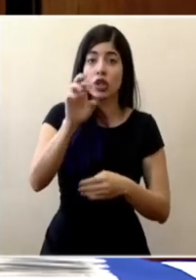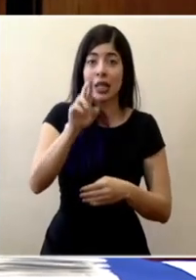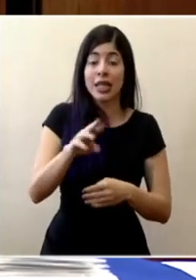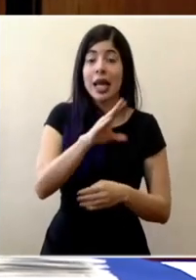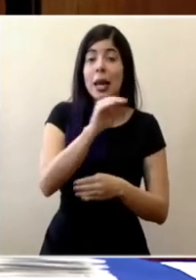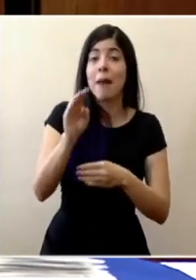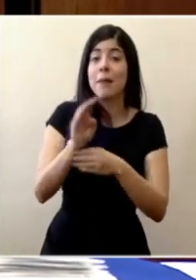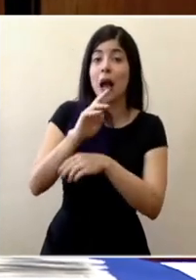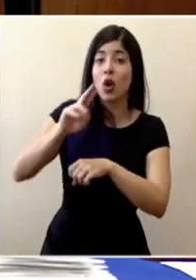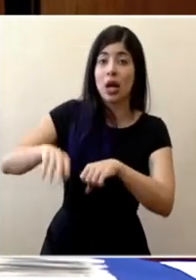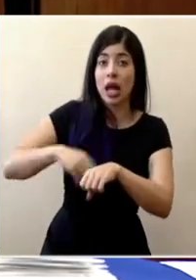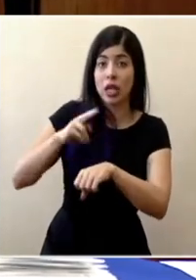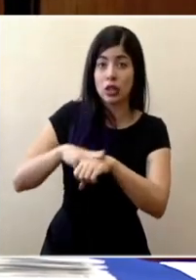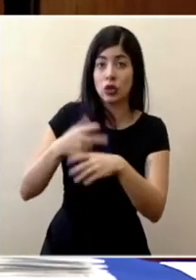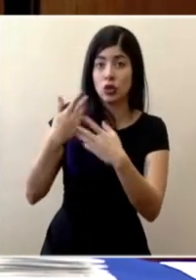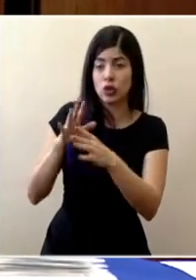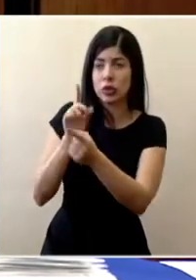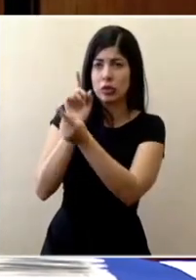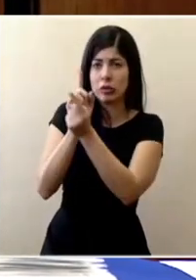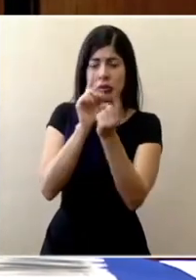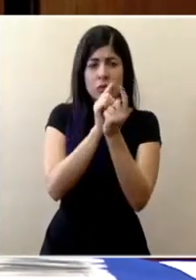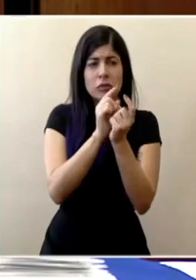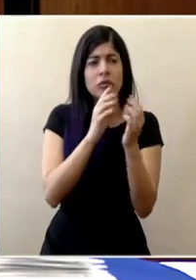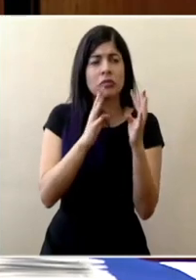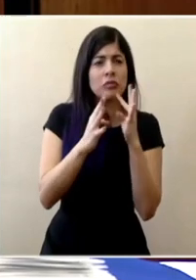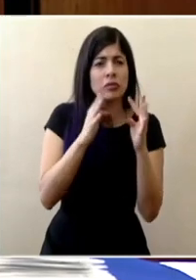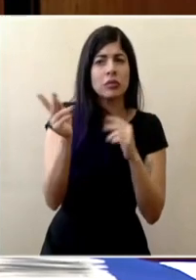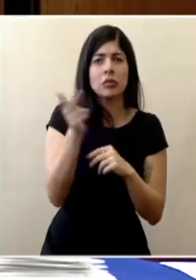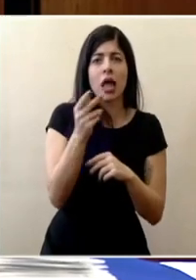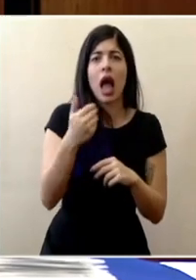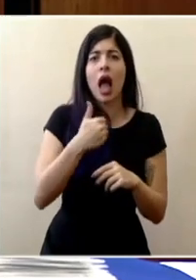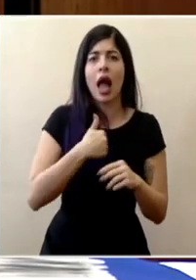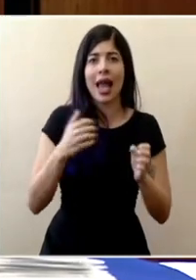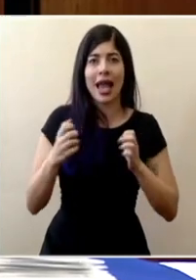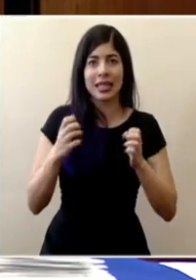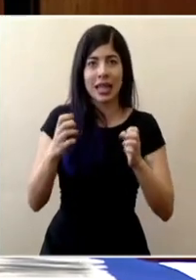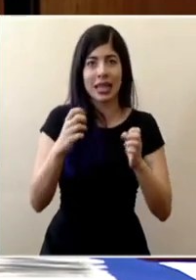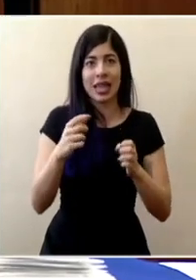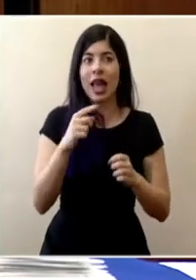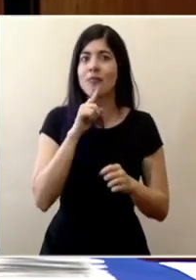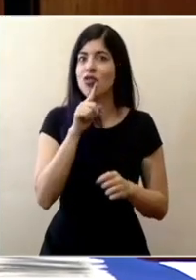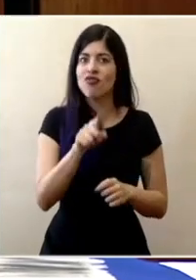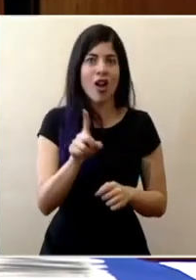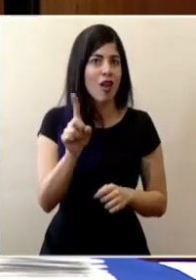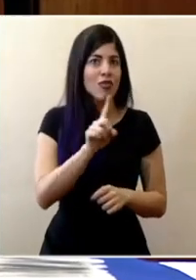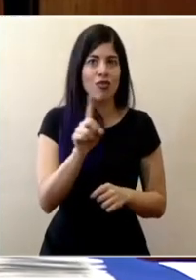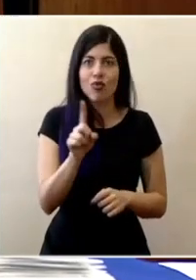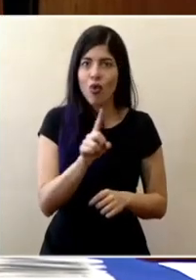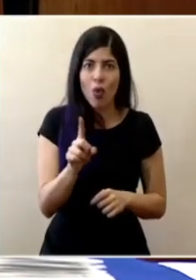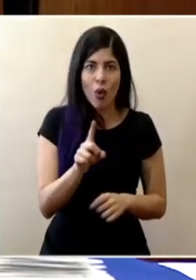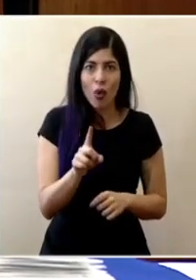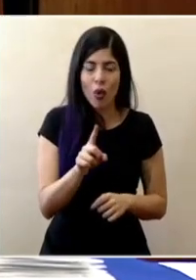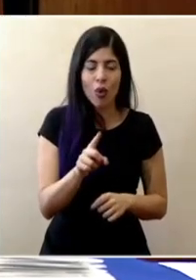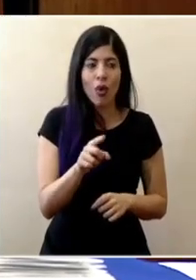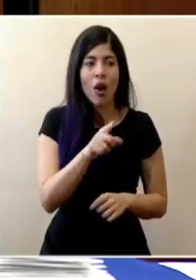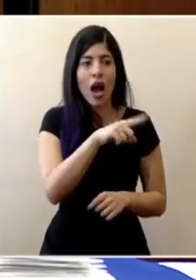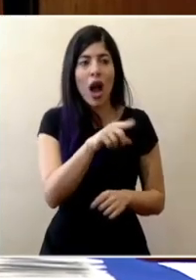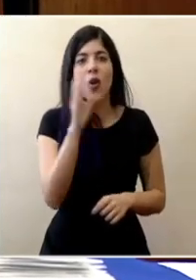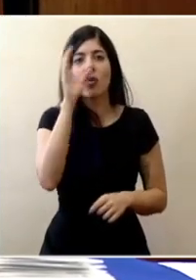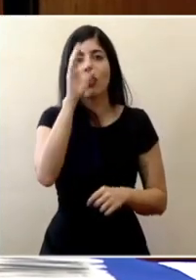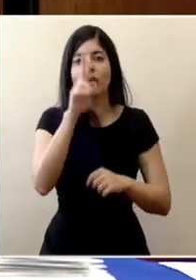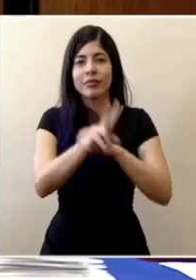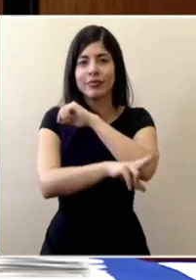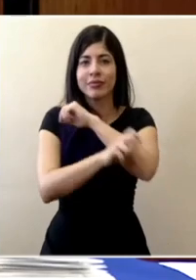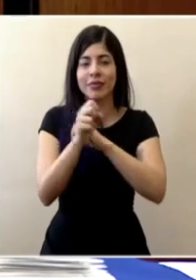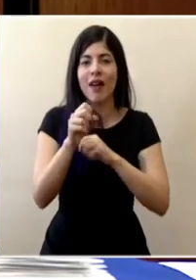y del Banco Nacional de Costa Rica donde están utilizando una estrategia que tampoco es real, que el único interés es estafar a las